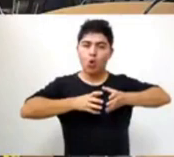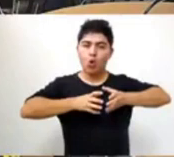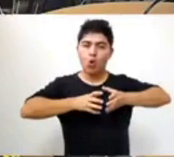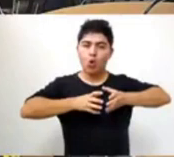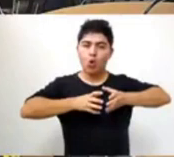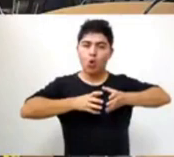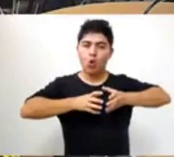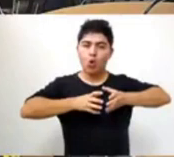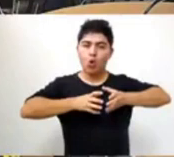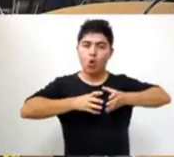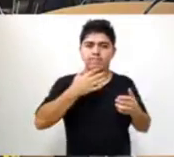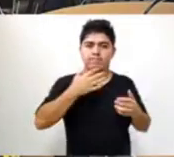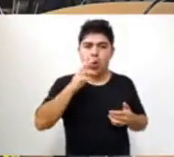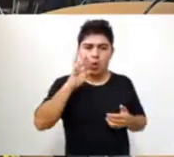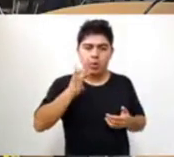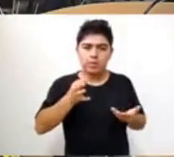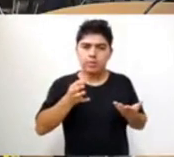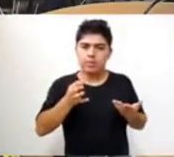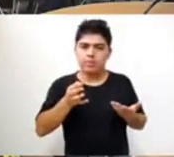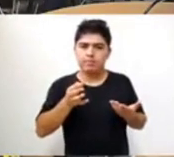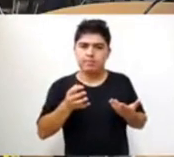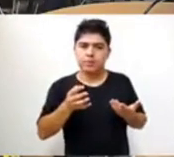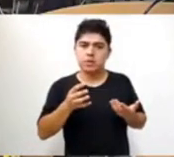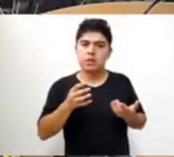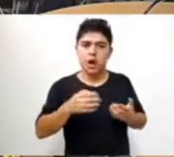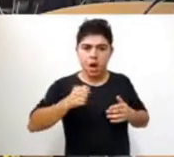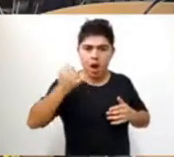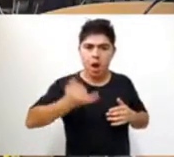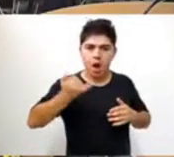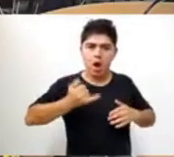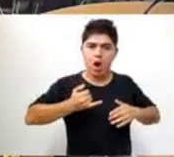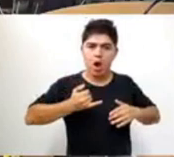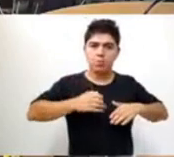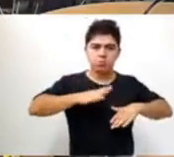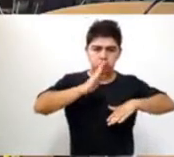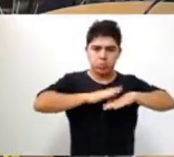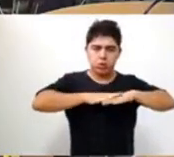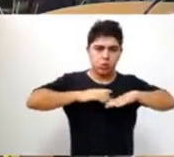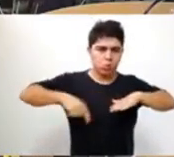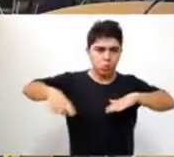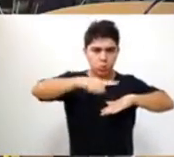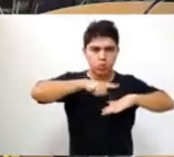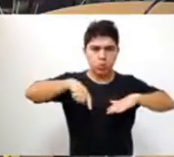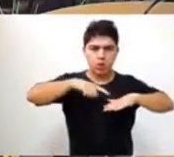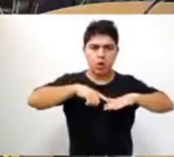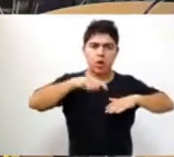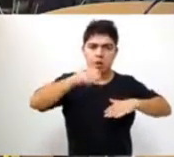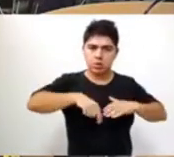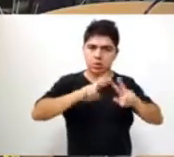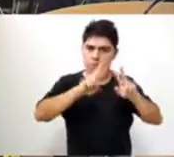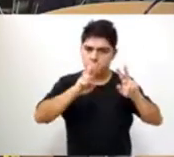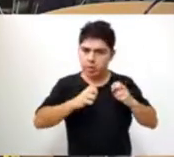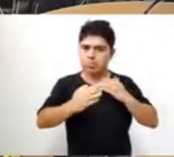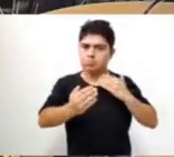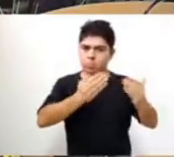habla a las claras que realmente hay un compromiso social de cada uno de nosotros para poder tratar estos temas que son